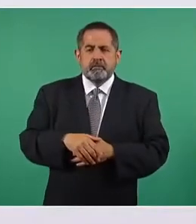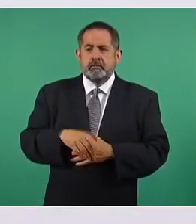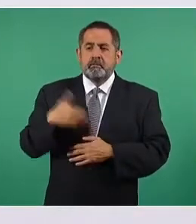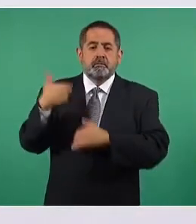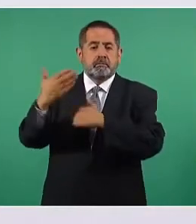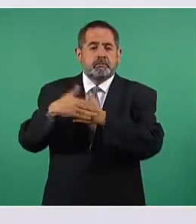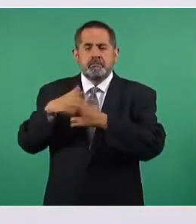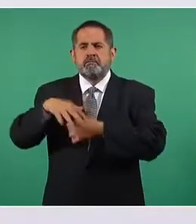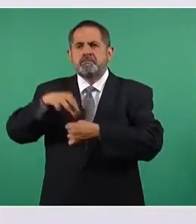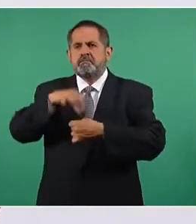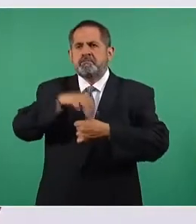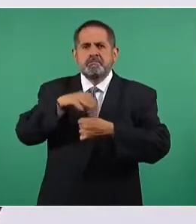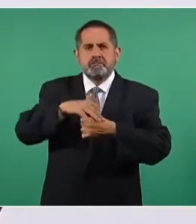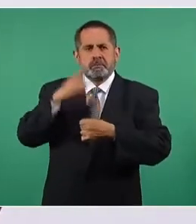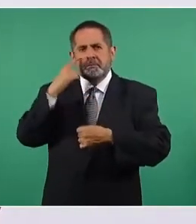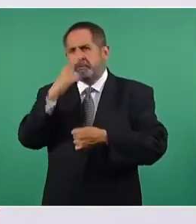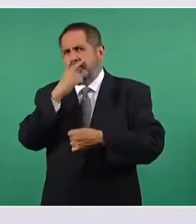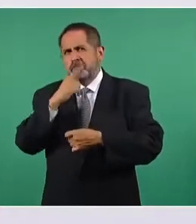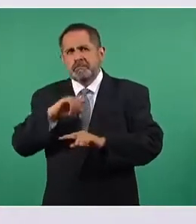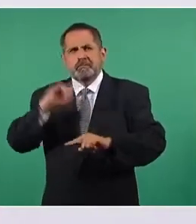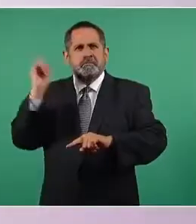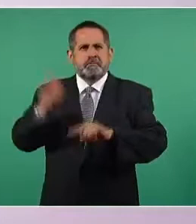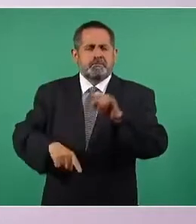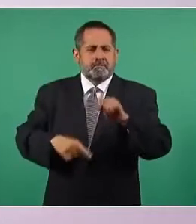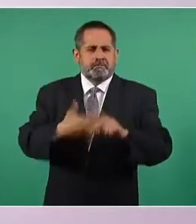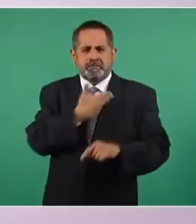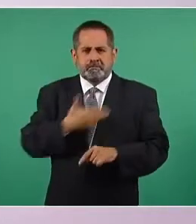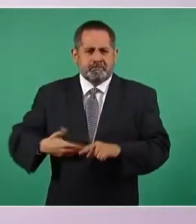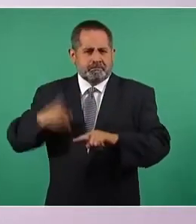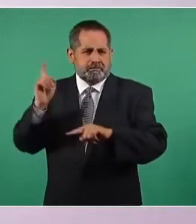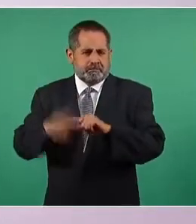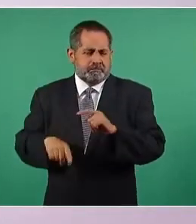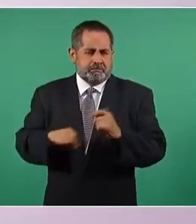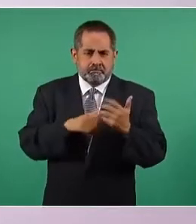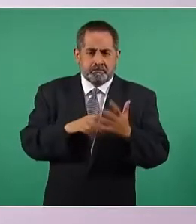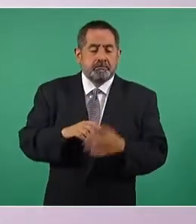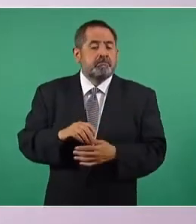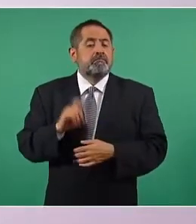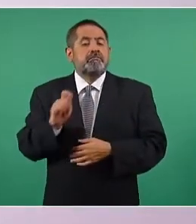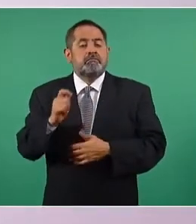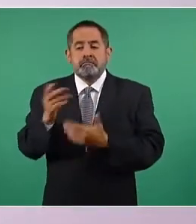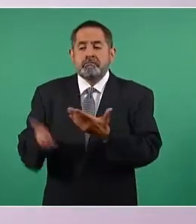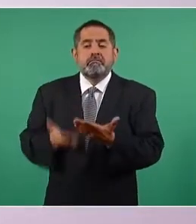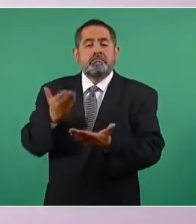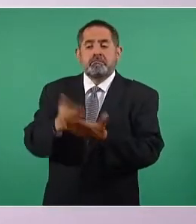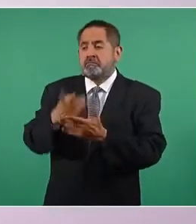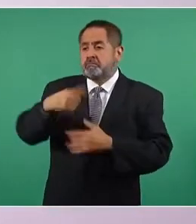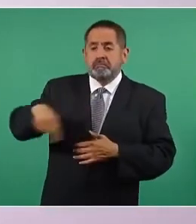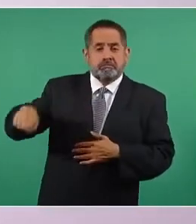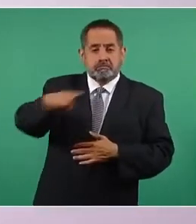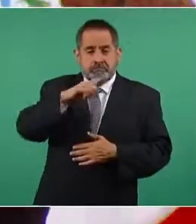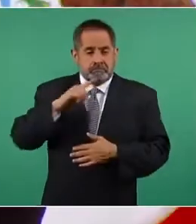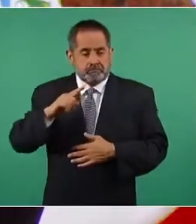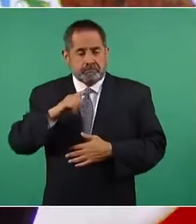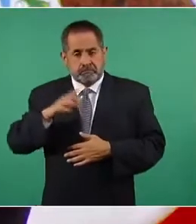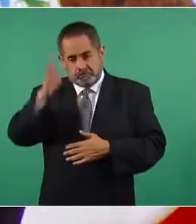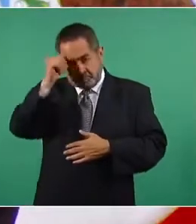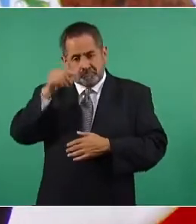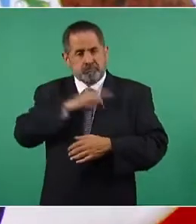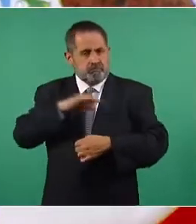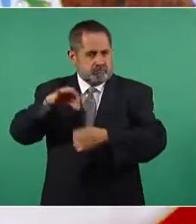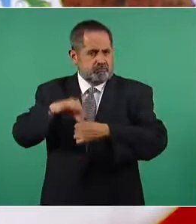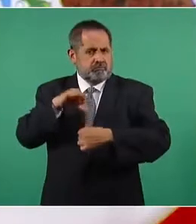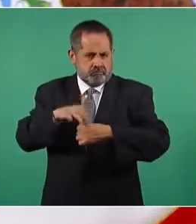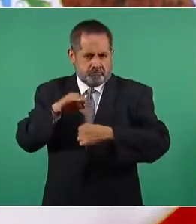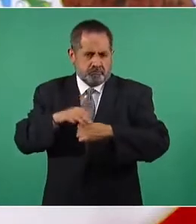que si el pueblo no está satisfecho con la forma de gobierno del presidente en turno, se puede